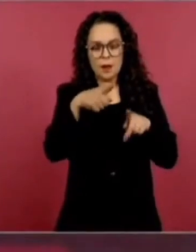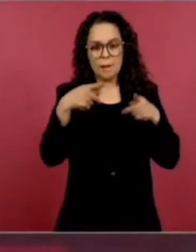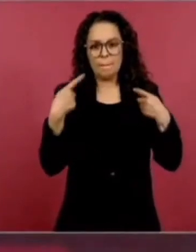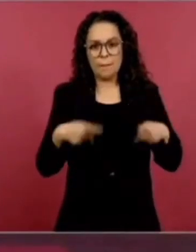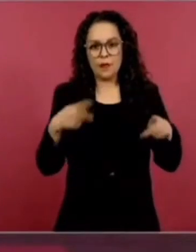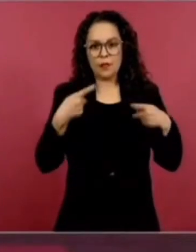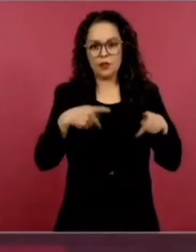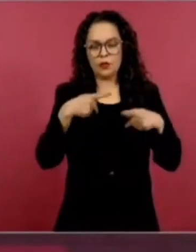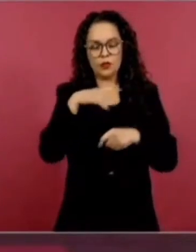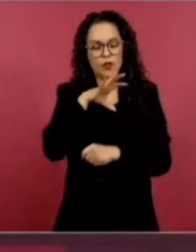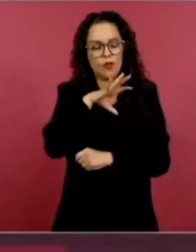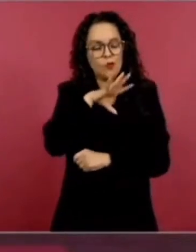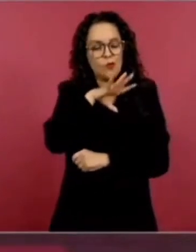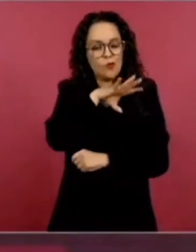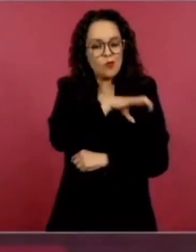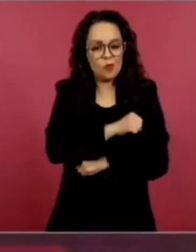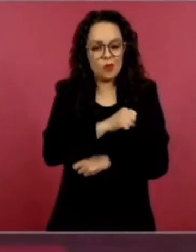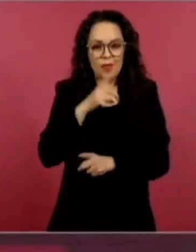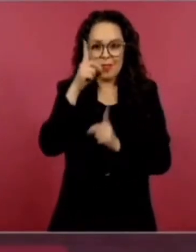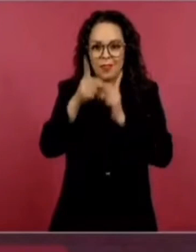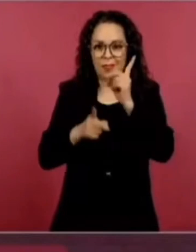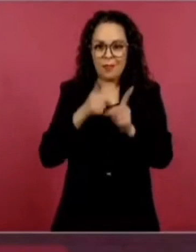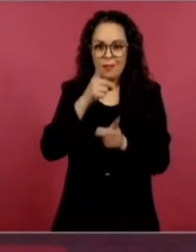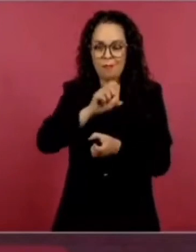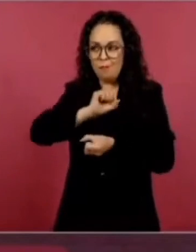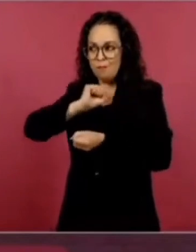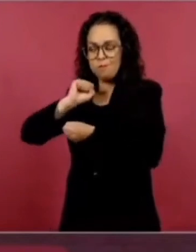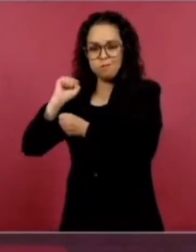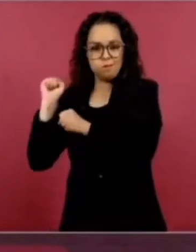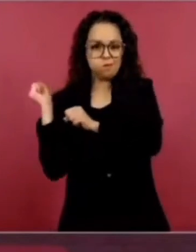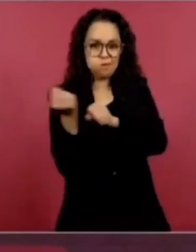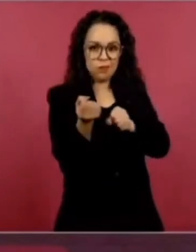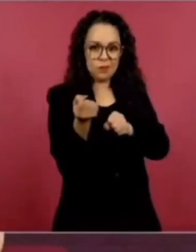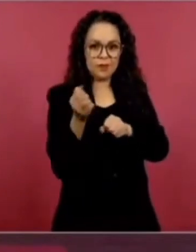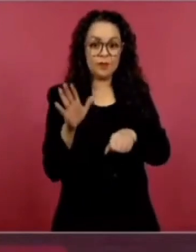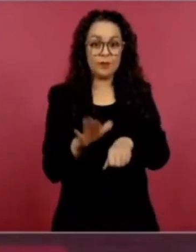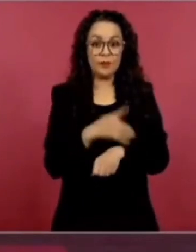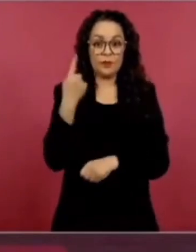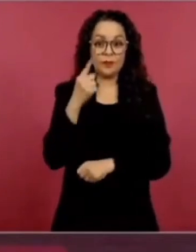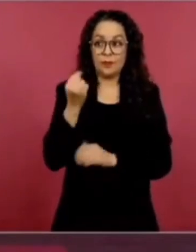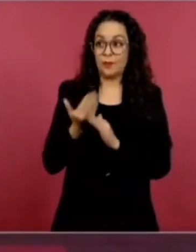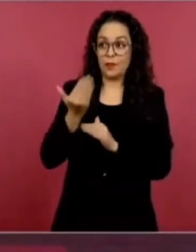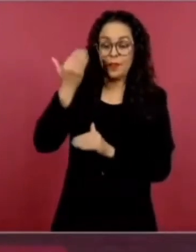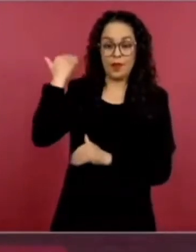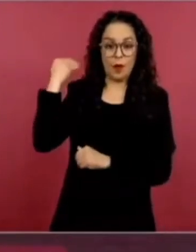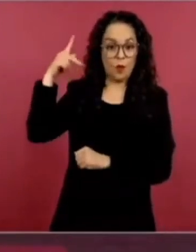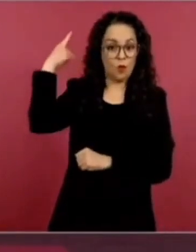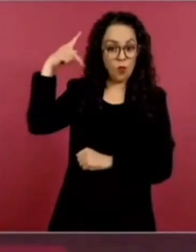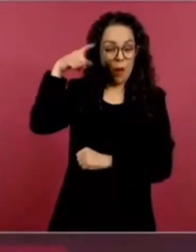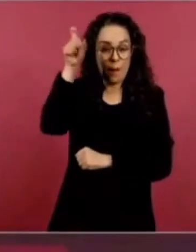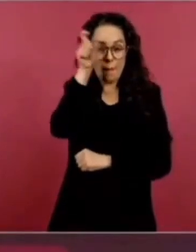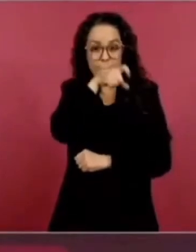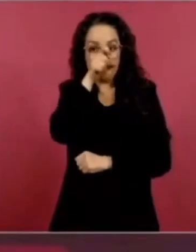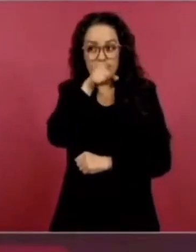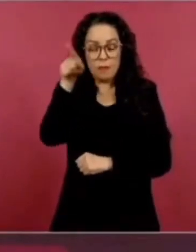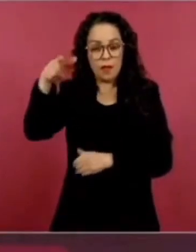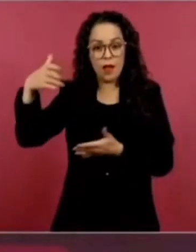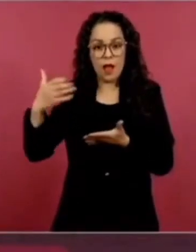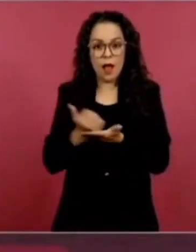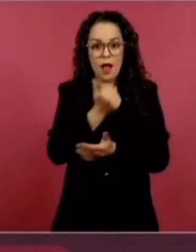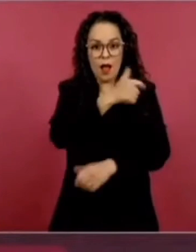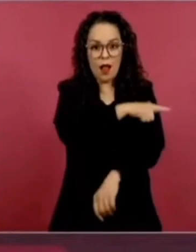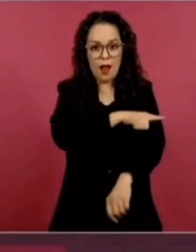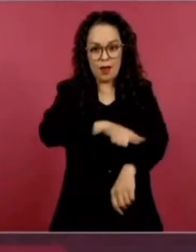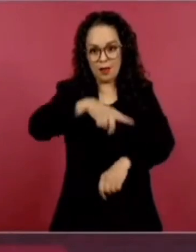los pericos del Puebla ganaron el campeonato de la Liga Mexicana de Béisbol.